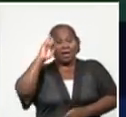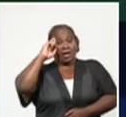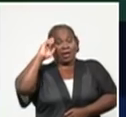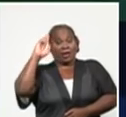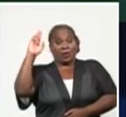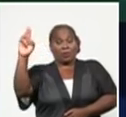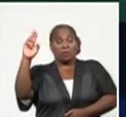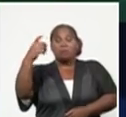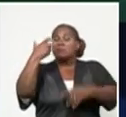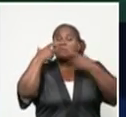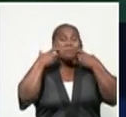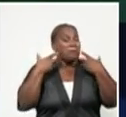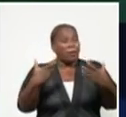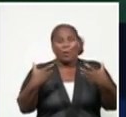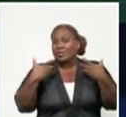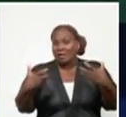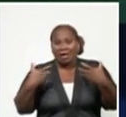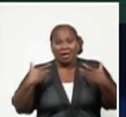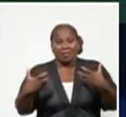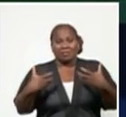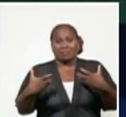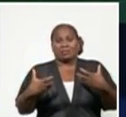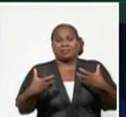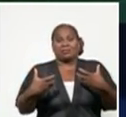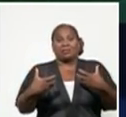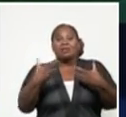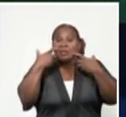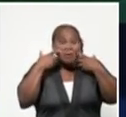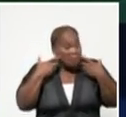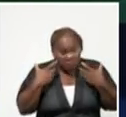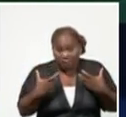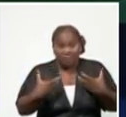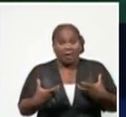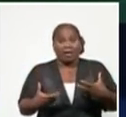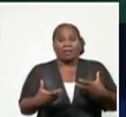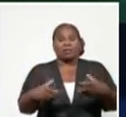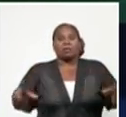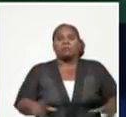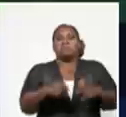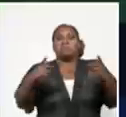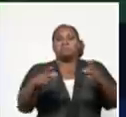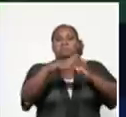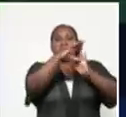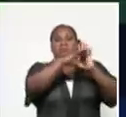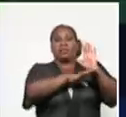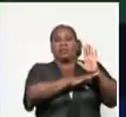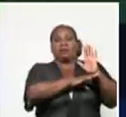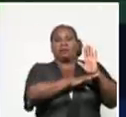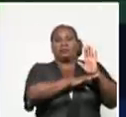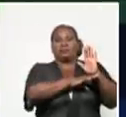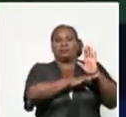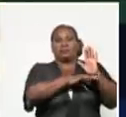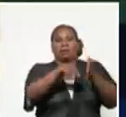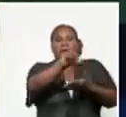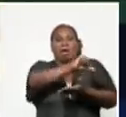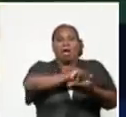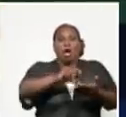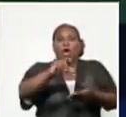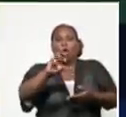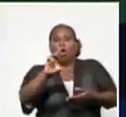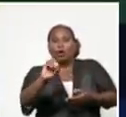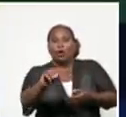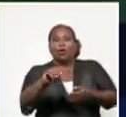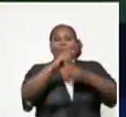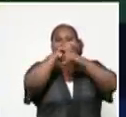imprescindible, es de esa manera, imprescindible el cumplimiento de las medidas sanitarias, donde el uso del nasobuco,